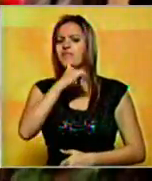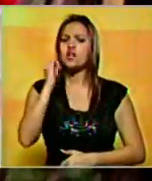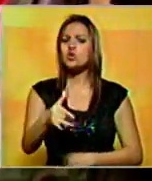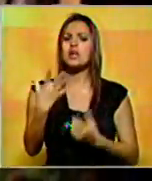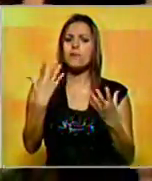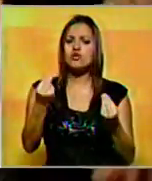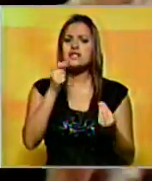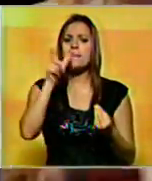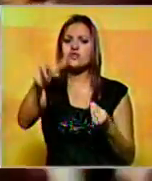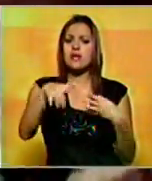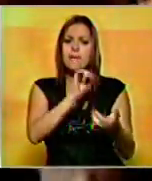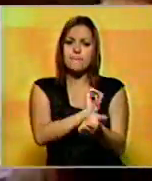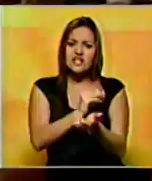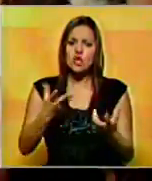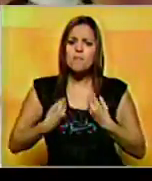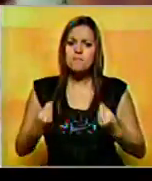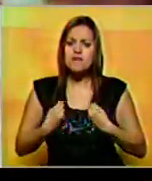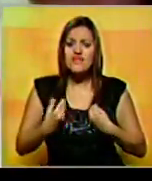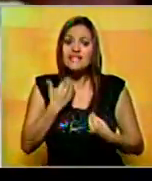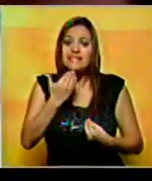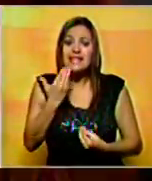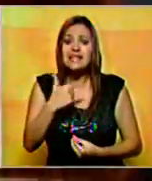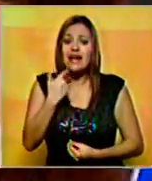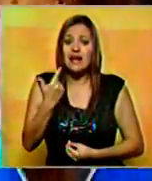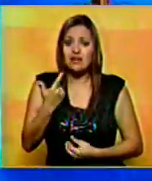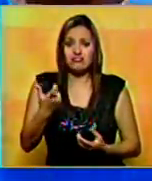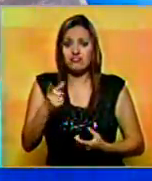muchos presos viven al borde de la muerte.